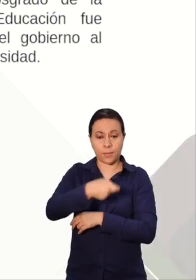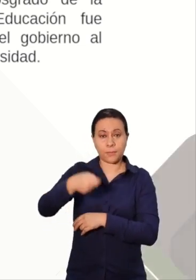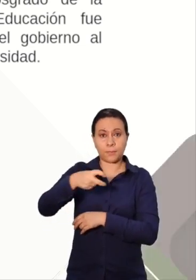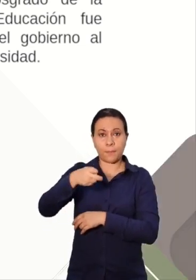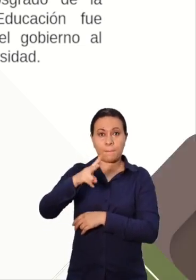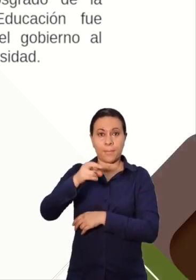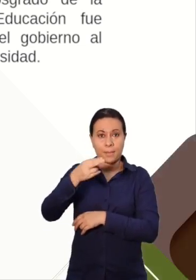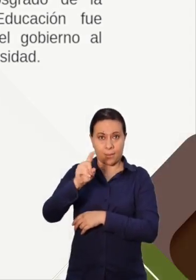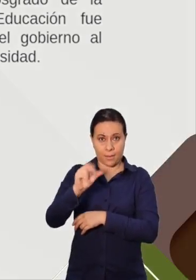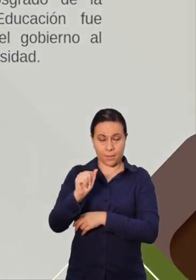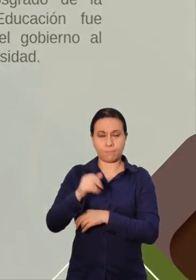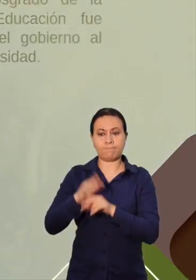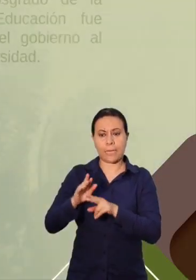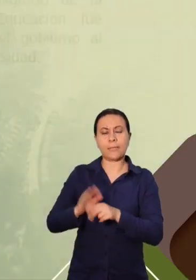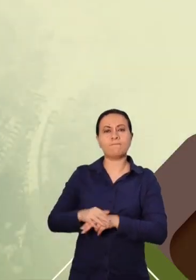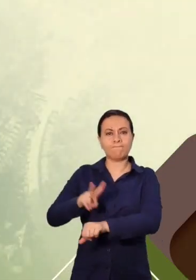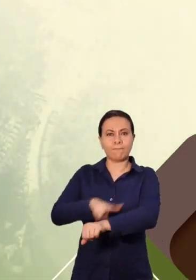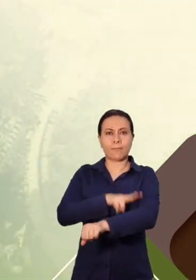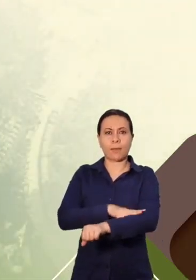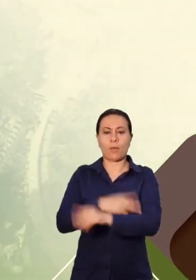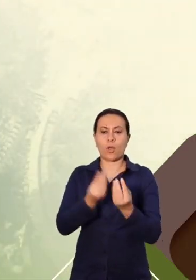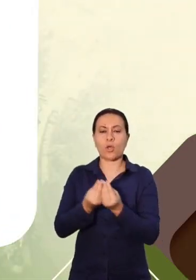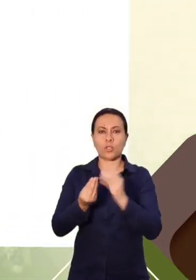Consejo Superior de nuestra universidad.